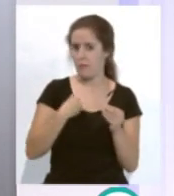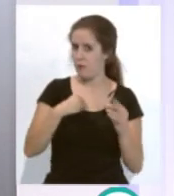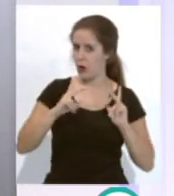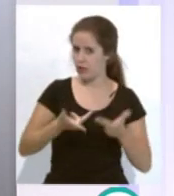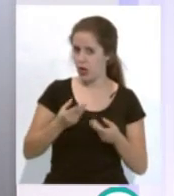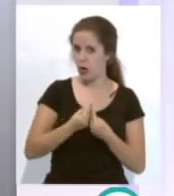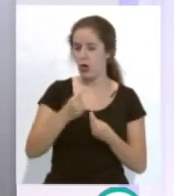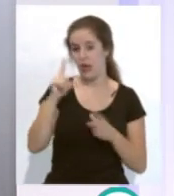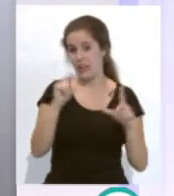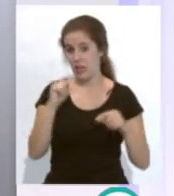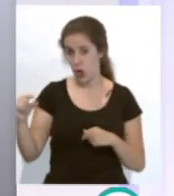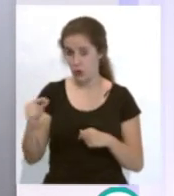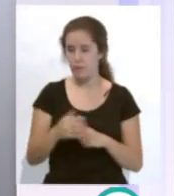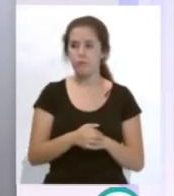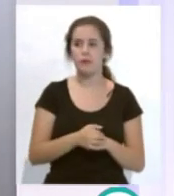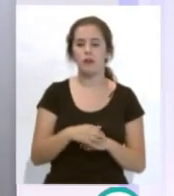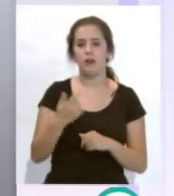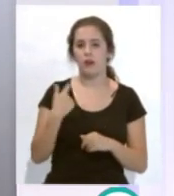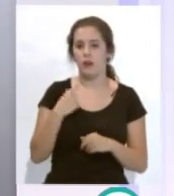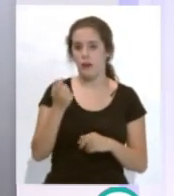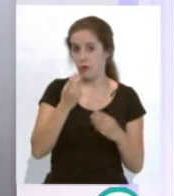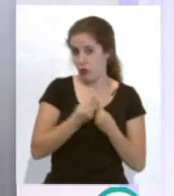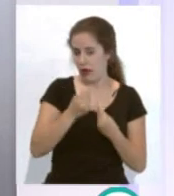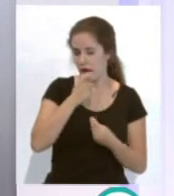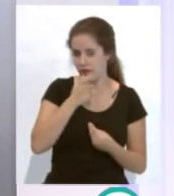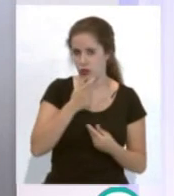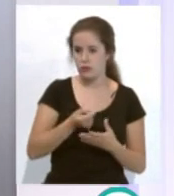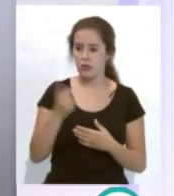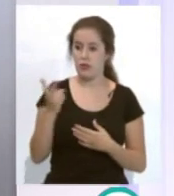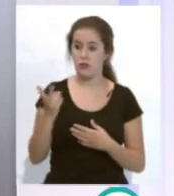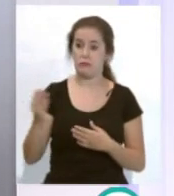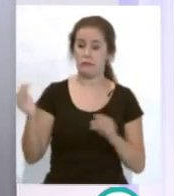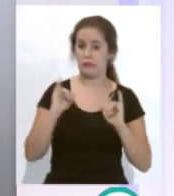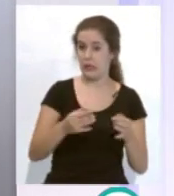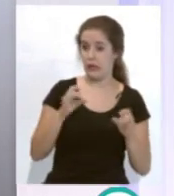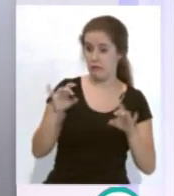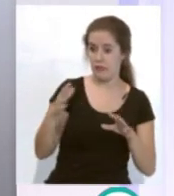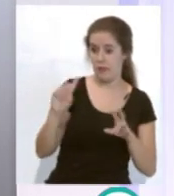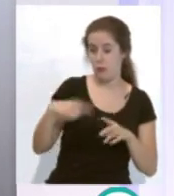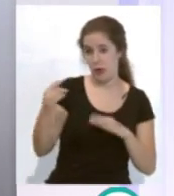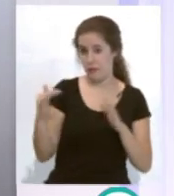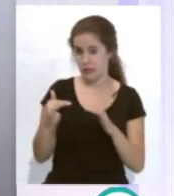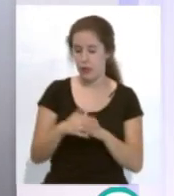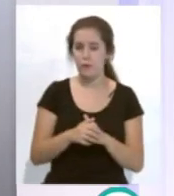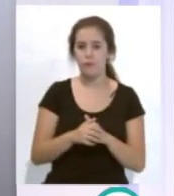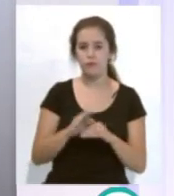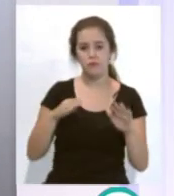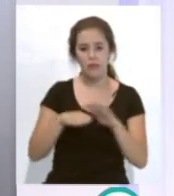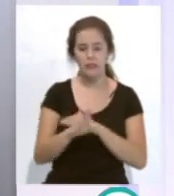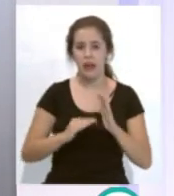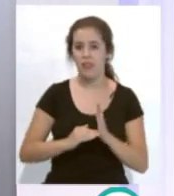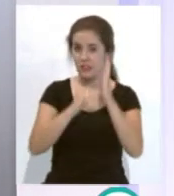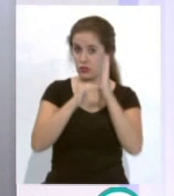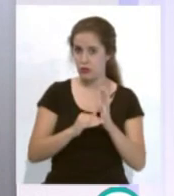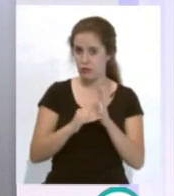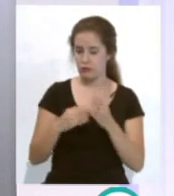con el trío arbitral, con el cuartito arbitral, y ellos llegan a la vez que yo al hotel después del partido, y entran en el ascensor a la